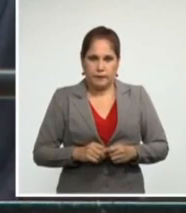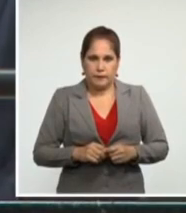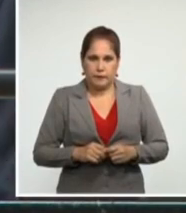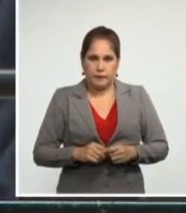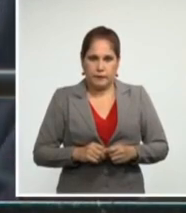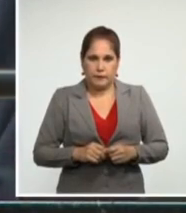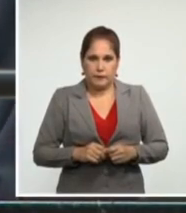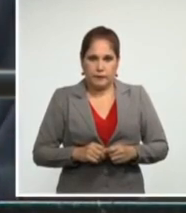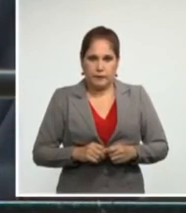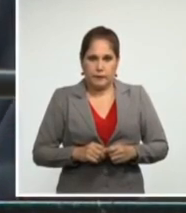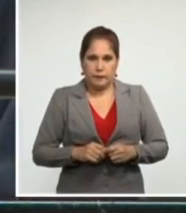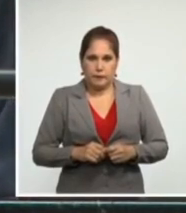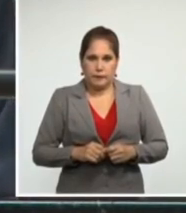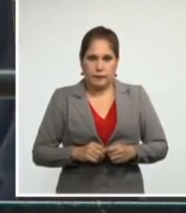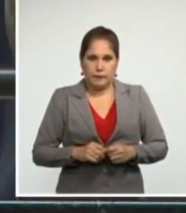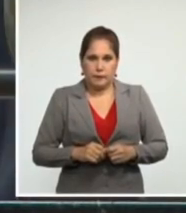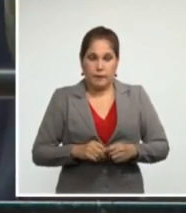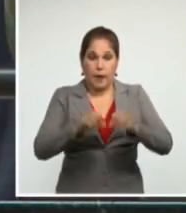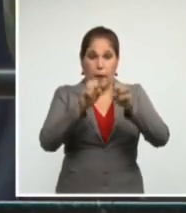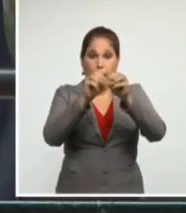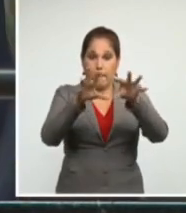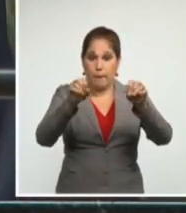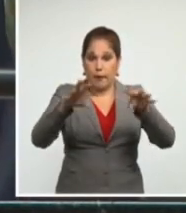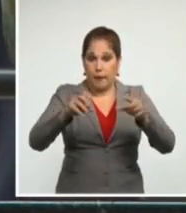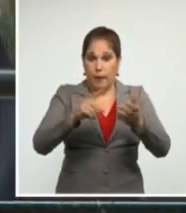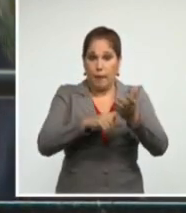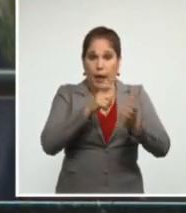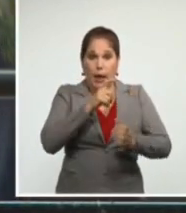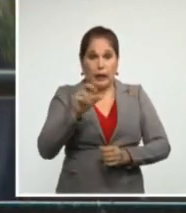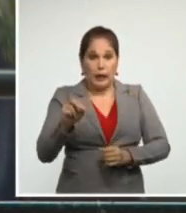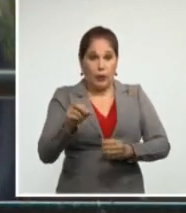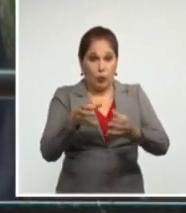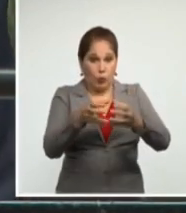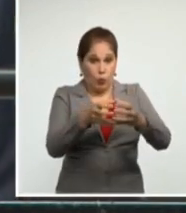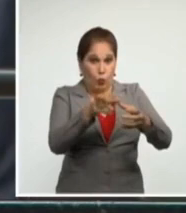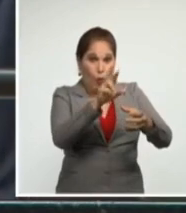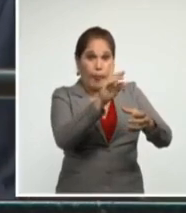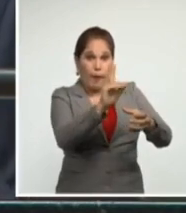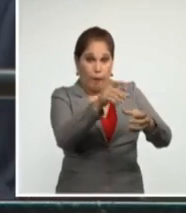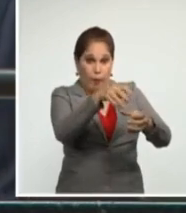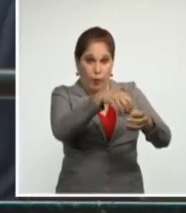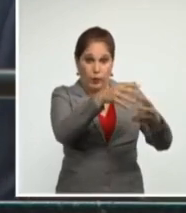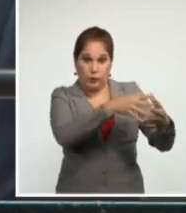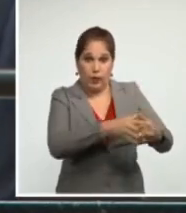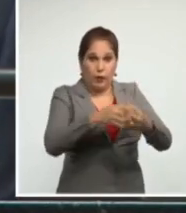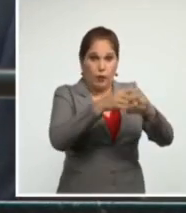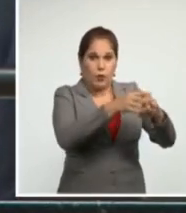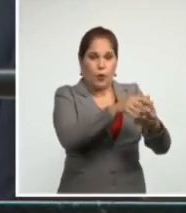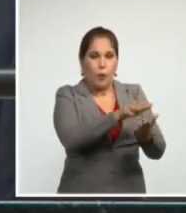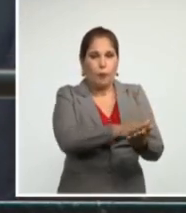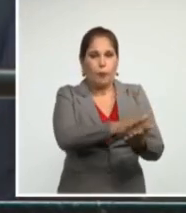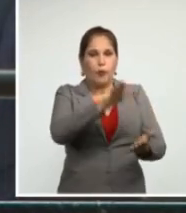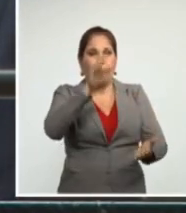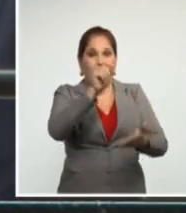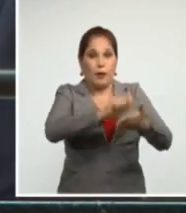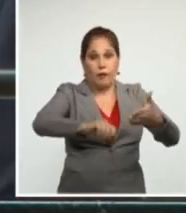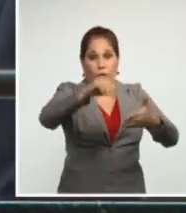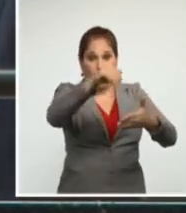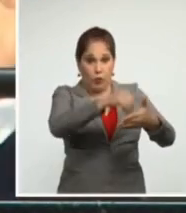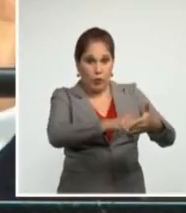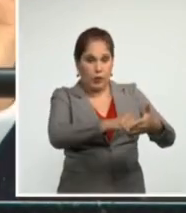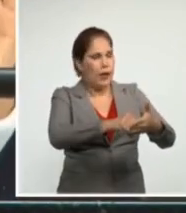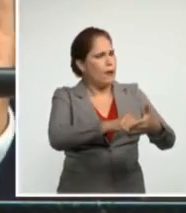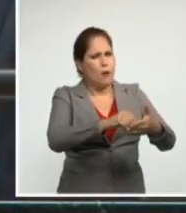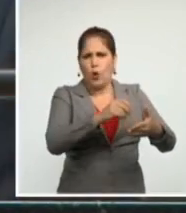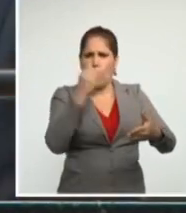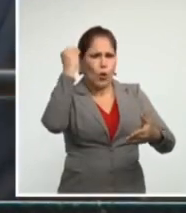plataforma de campaña del Partido Demócrata prometía a los electores revertir